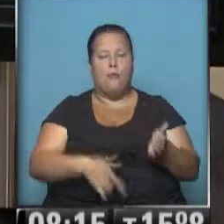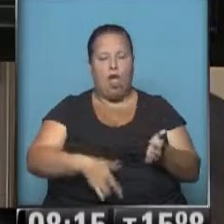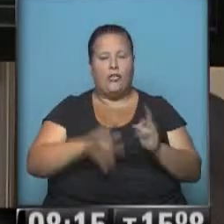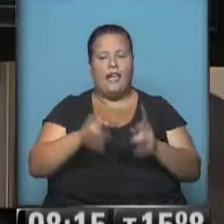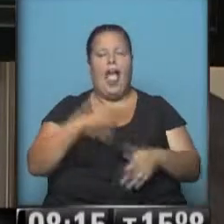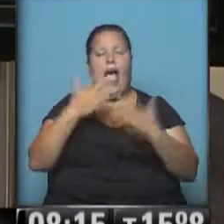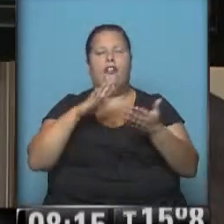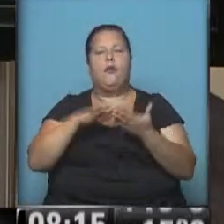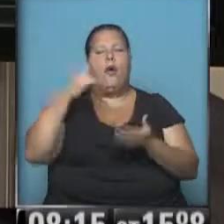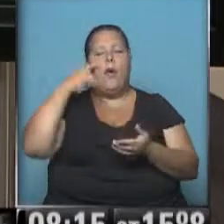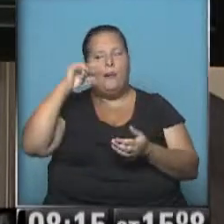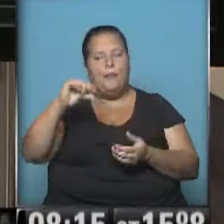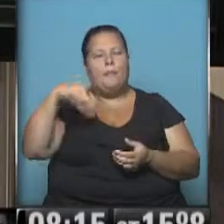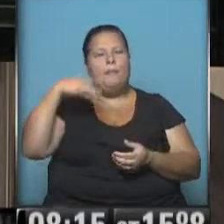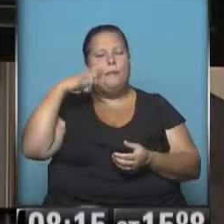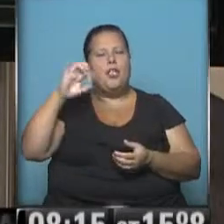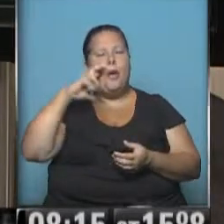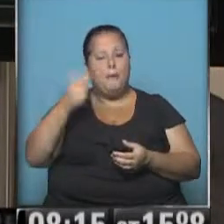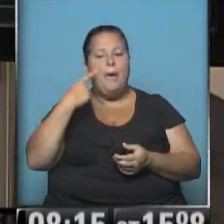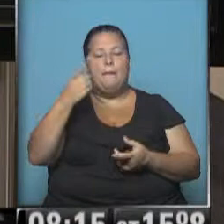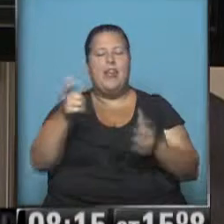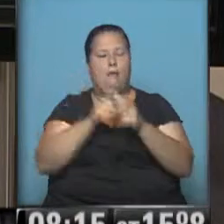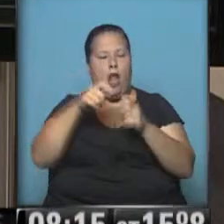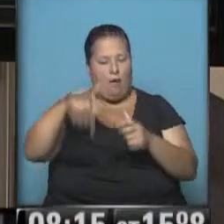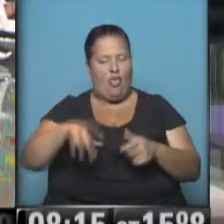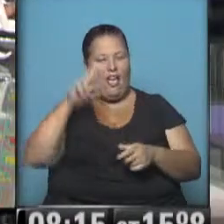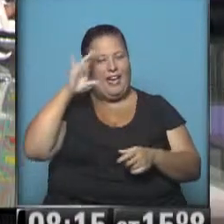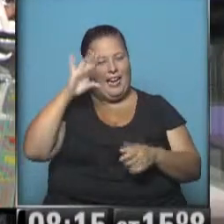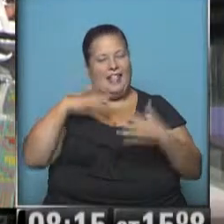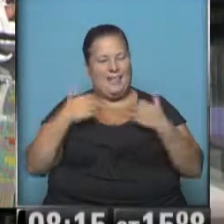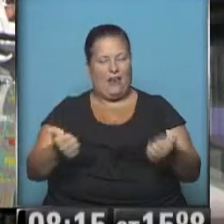a estar hablando de la miopía. Les recomiendo que no se pierdan el programa de hoy de Redes Salud. Gracias doctor.